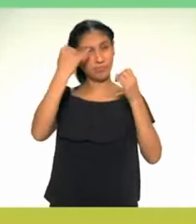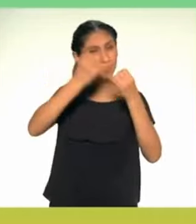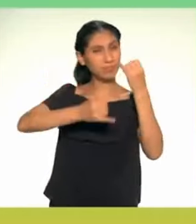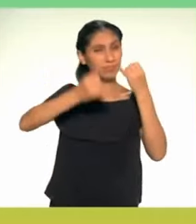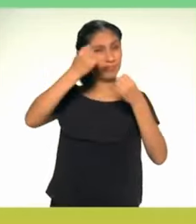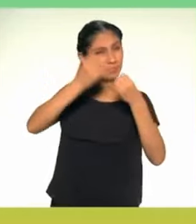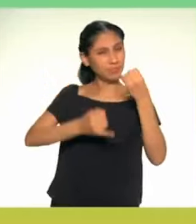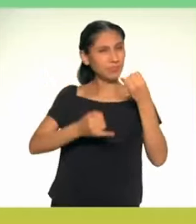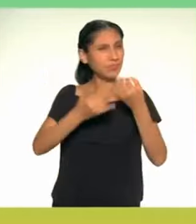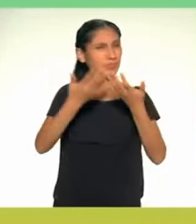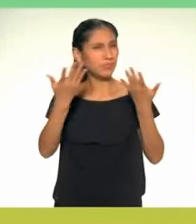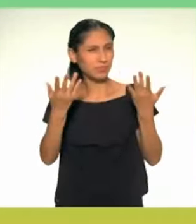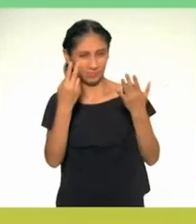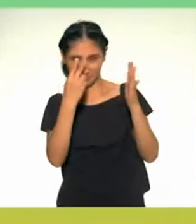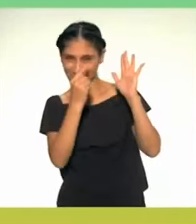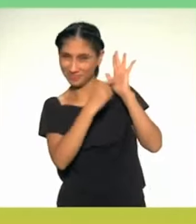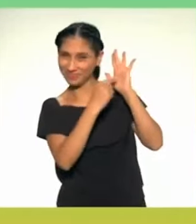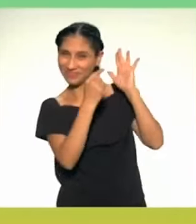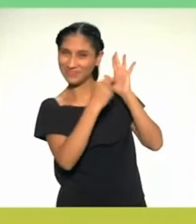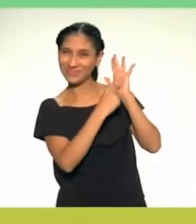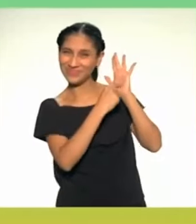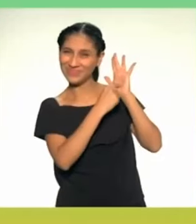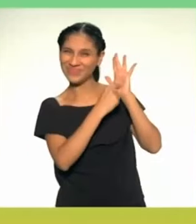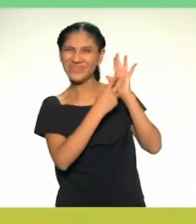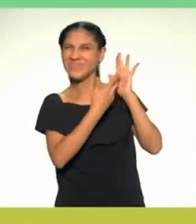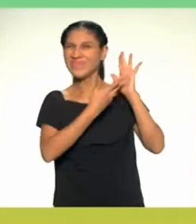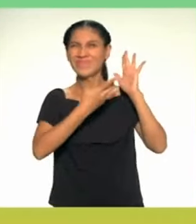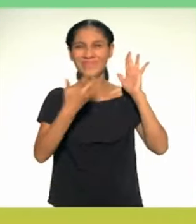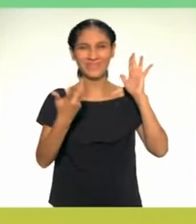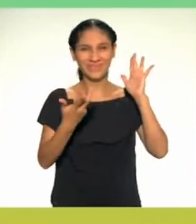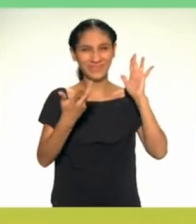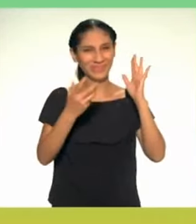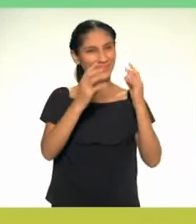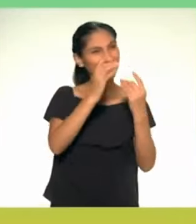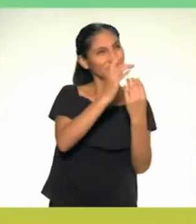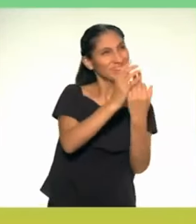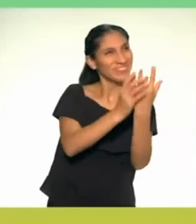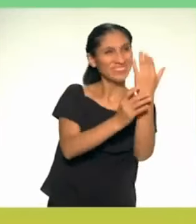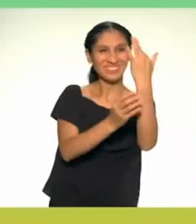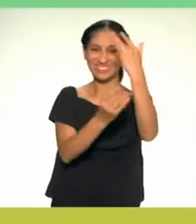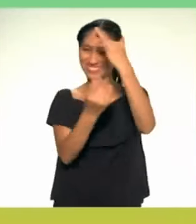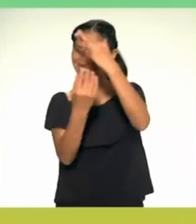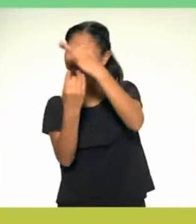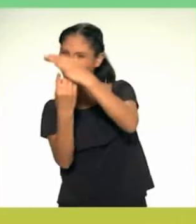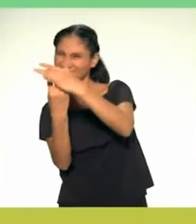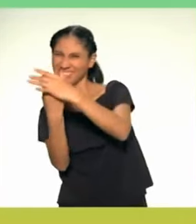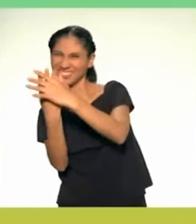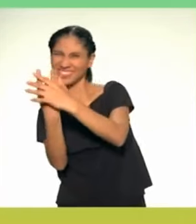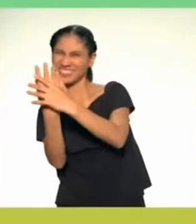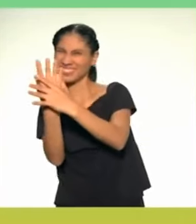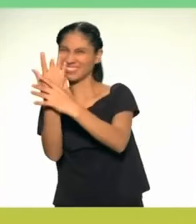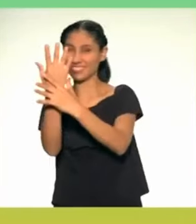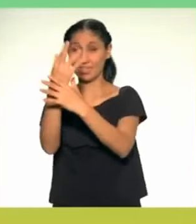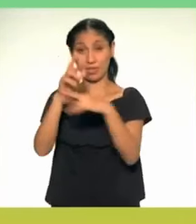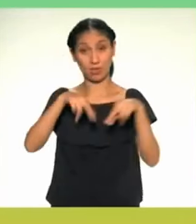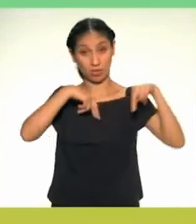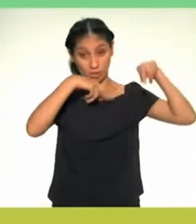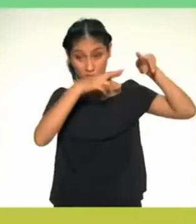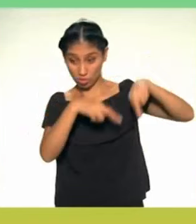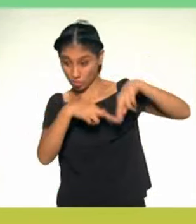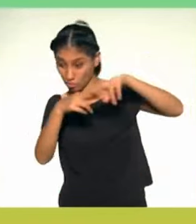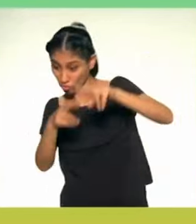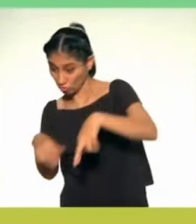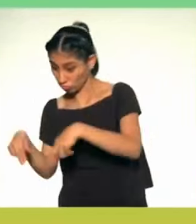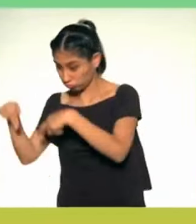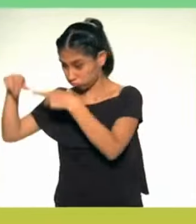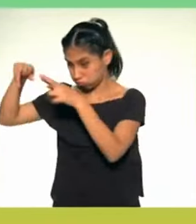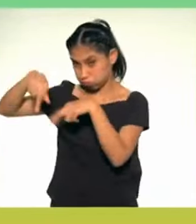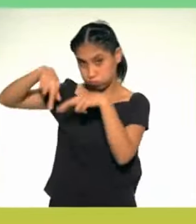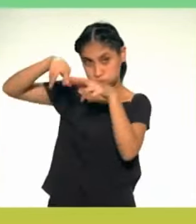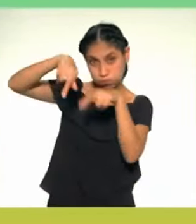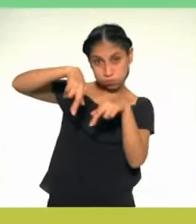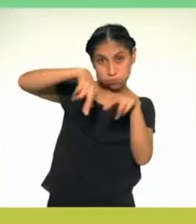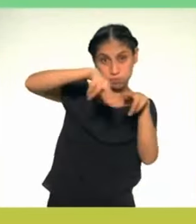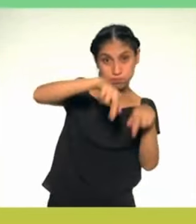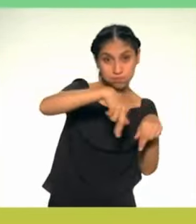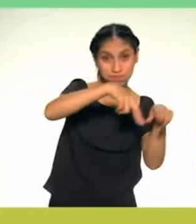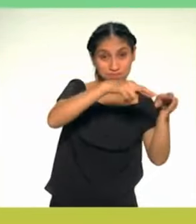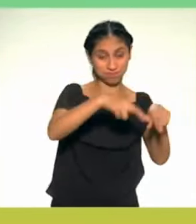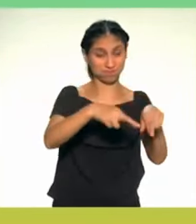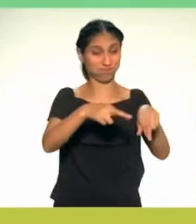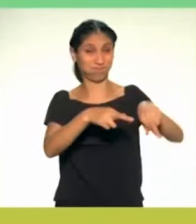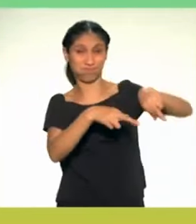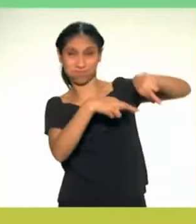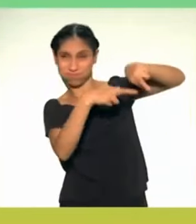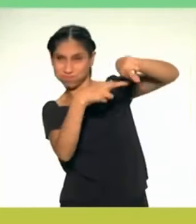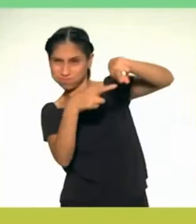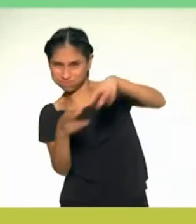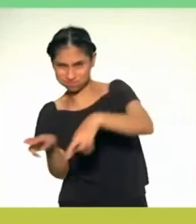tenemos a los manglares. Estos son humedales sobre las desembocaduras de los ríos en zonas intermareales de aguas salobres